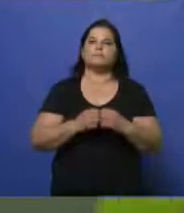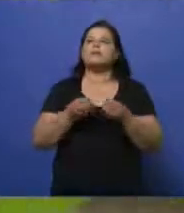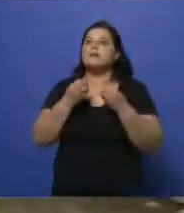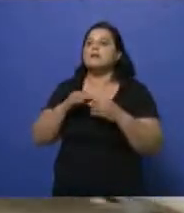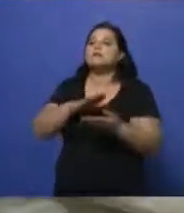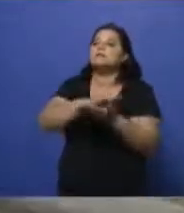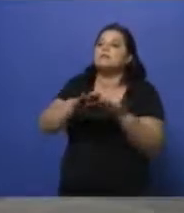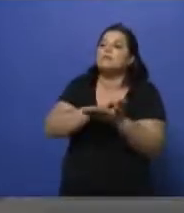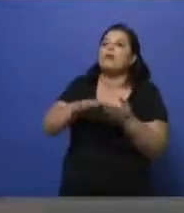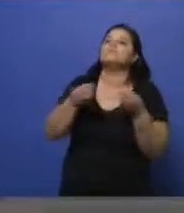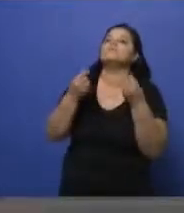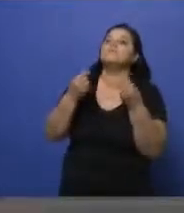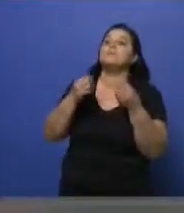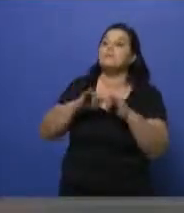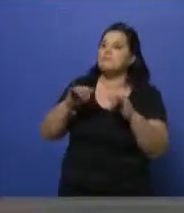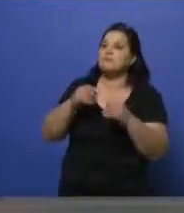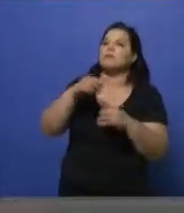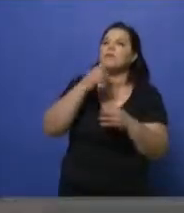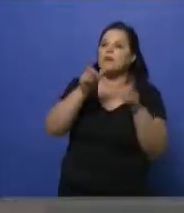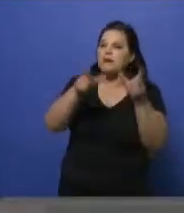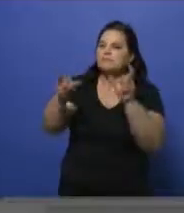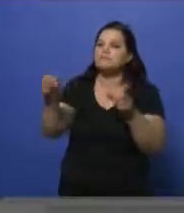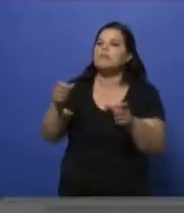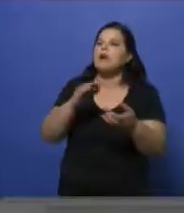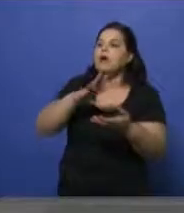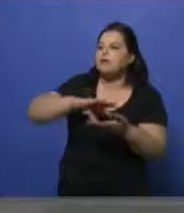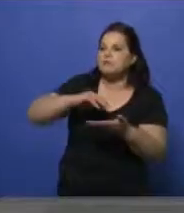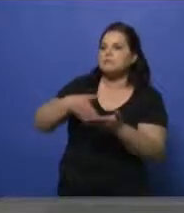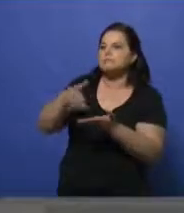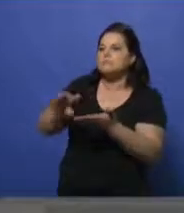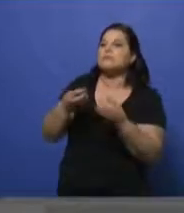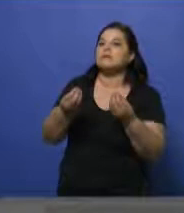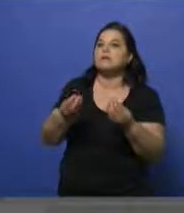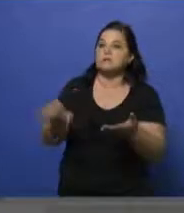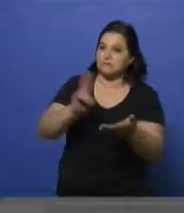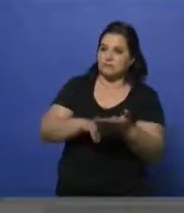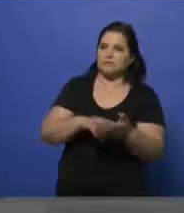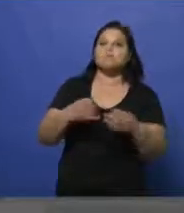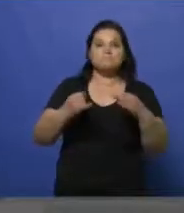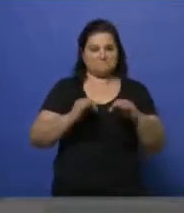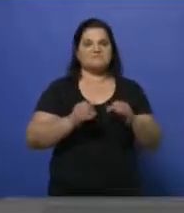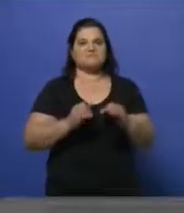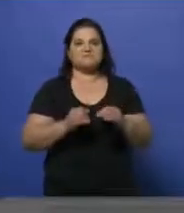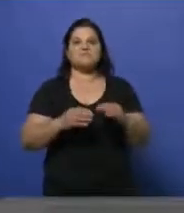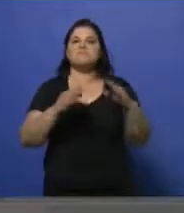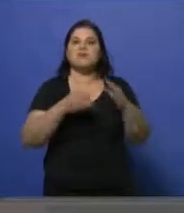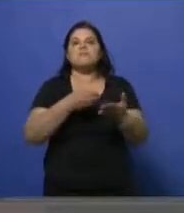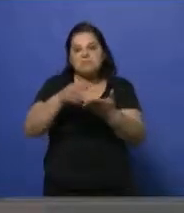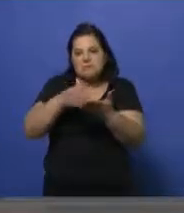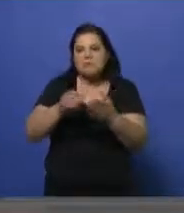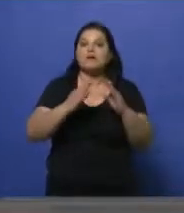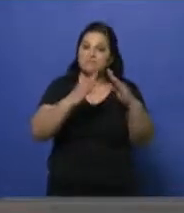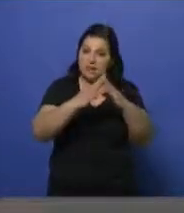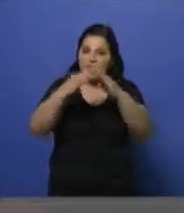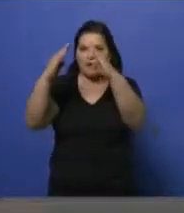y la vuelta a casa es total o no? ¿Qué información manejás? No, sí, es total, lo que ya tenemos, ya al mes de 10 estaban todos los evacuados en sus